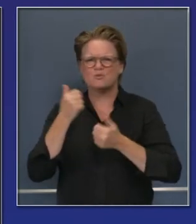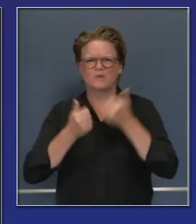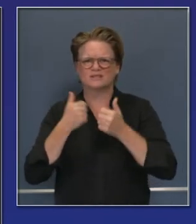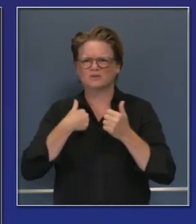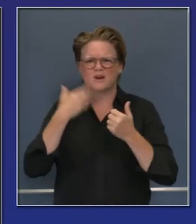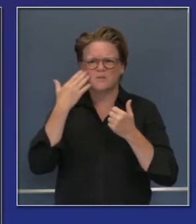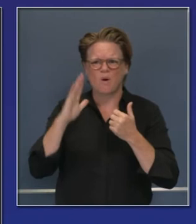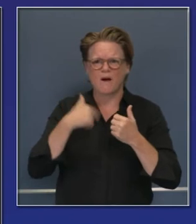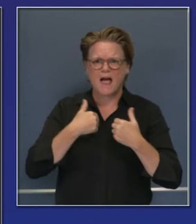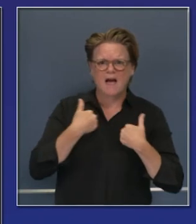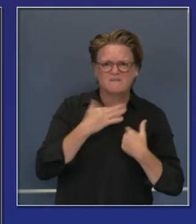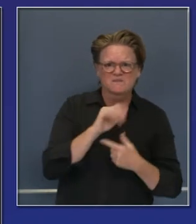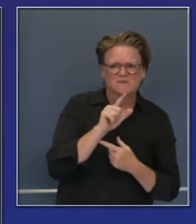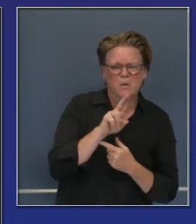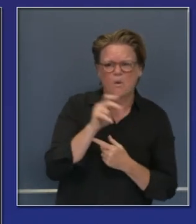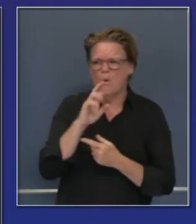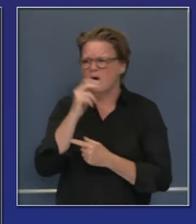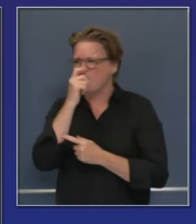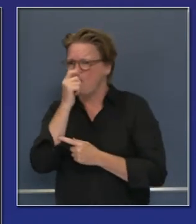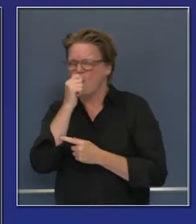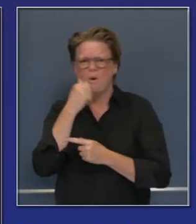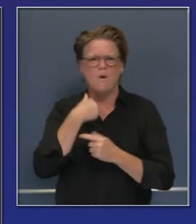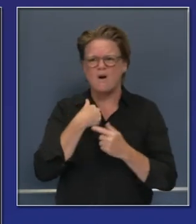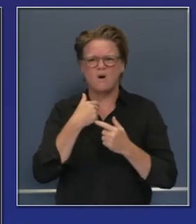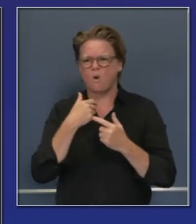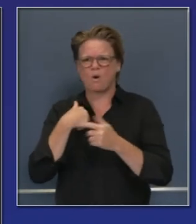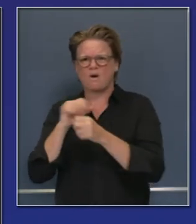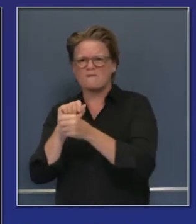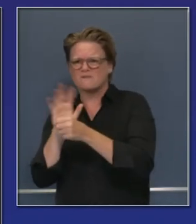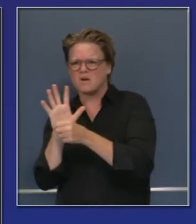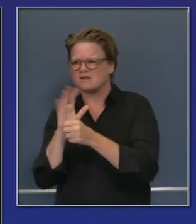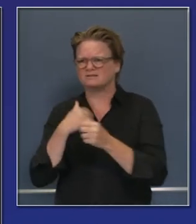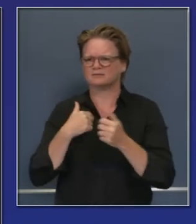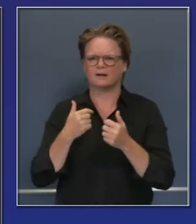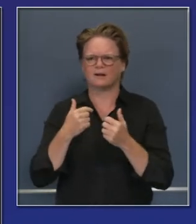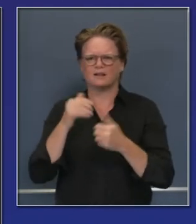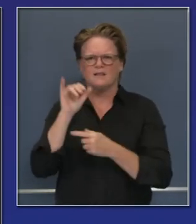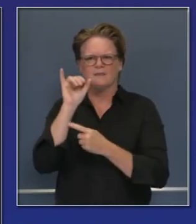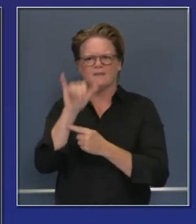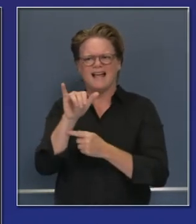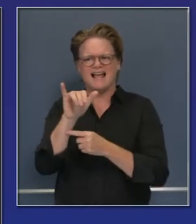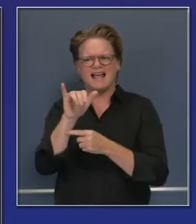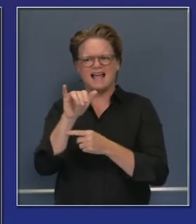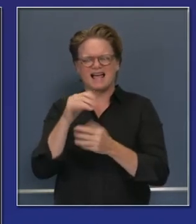y no sabremos quién está infectado y quién no. Entonces, ahora estamos